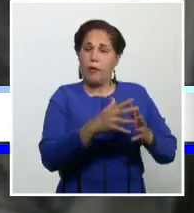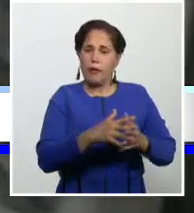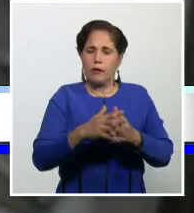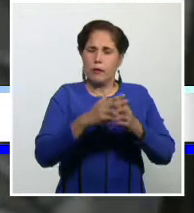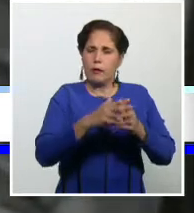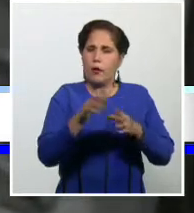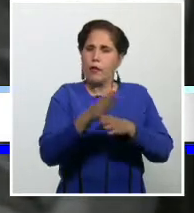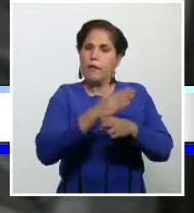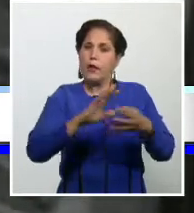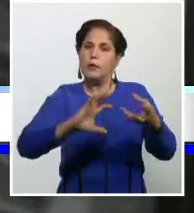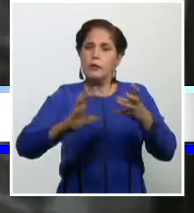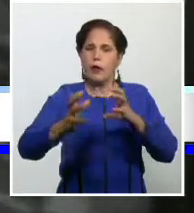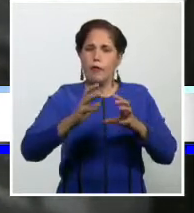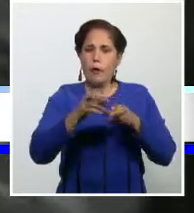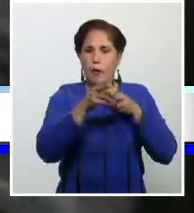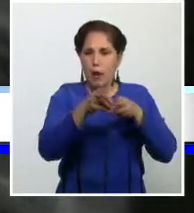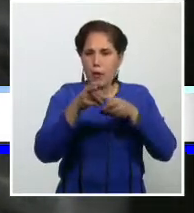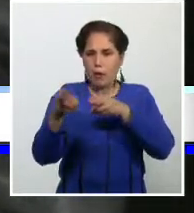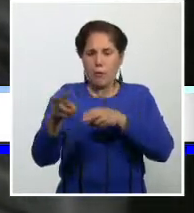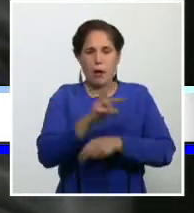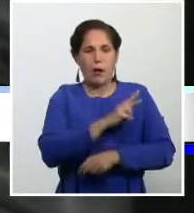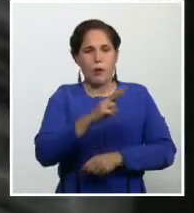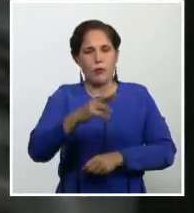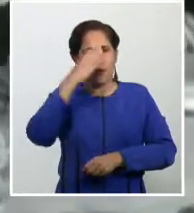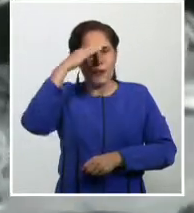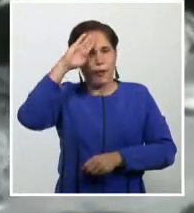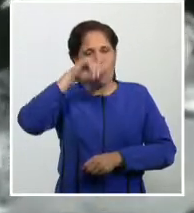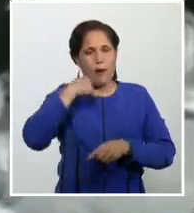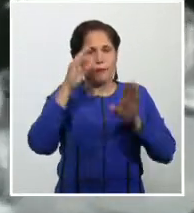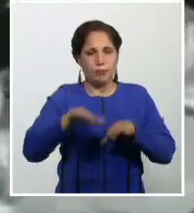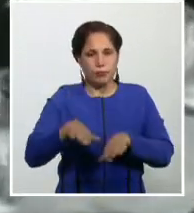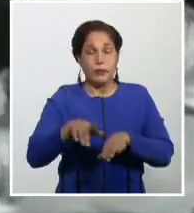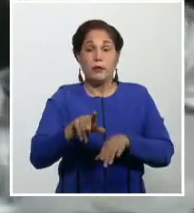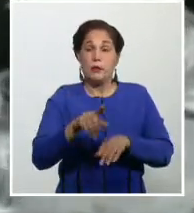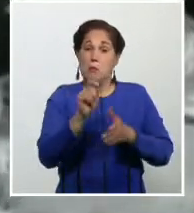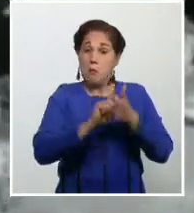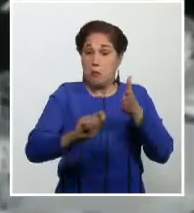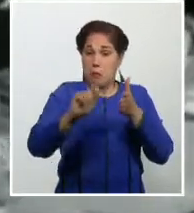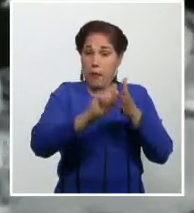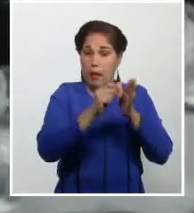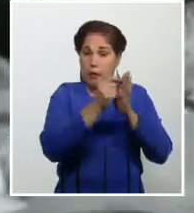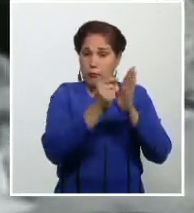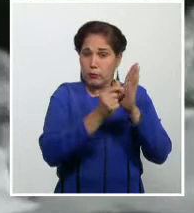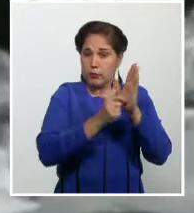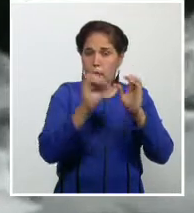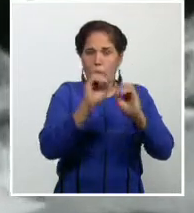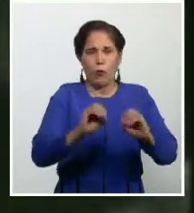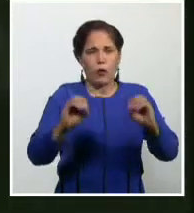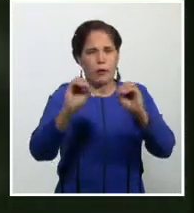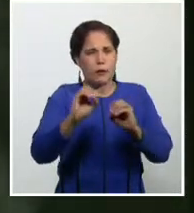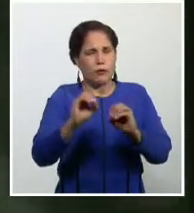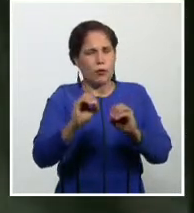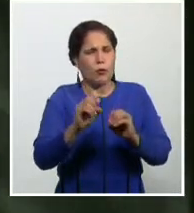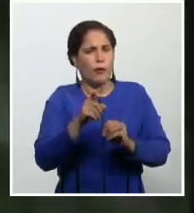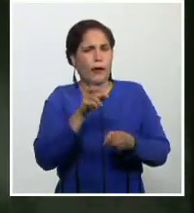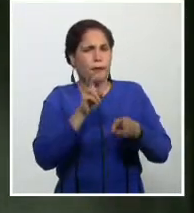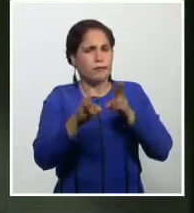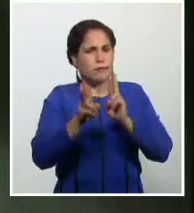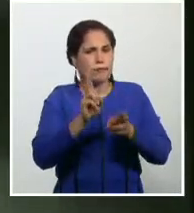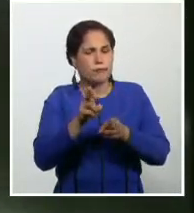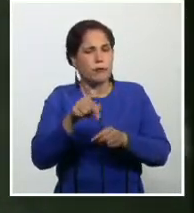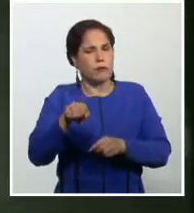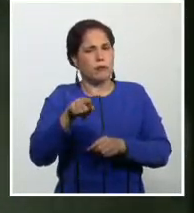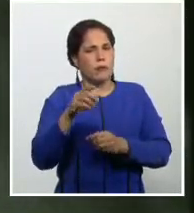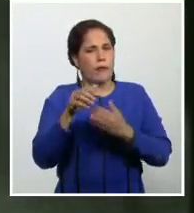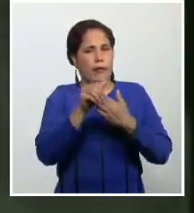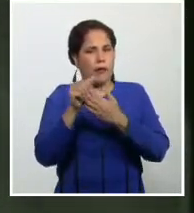diversas formas de atacar a la revolución cubana. El plan recogía la organización de una operación interna dirigida